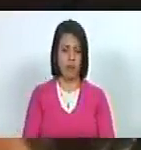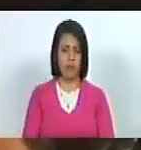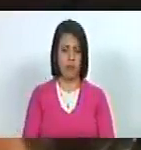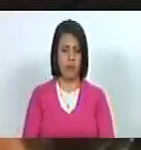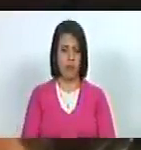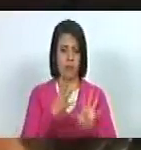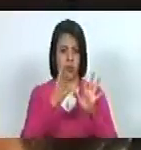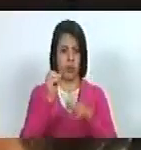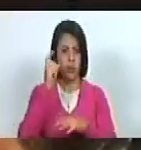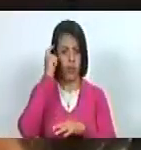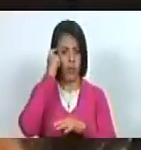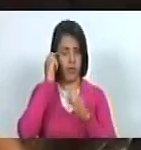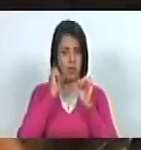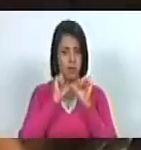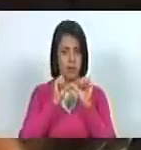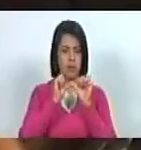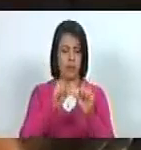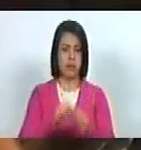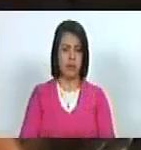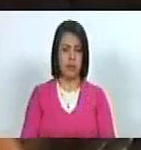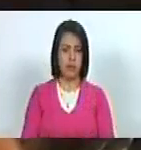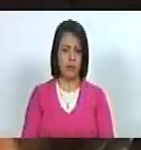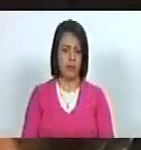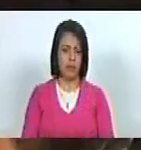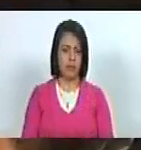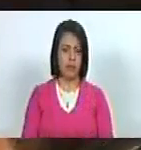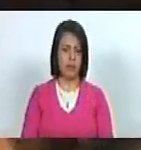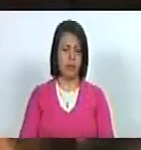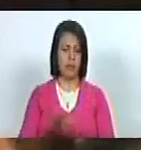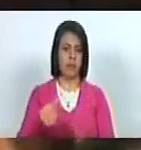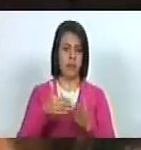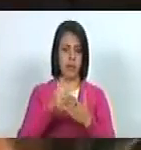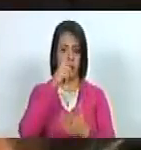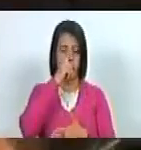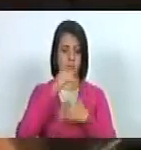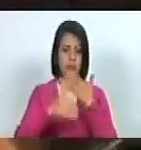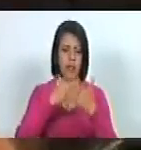90 días consecutivos todos los años